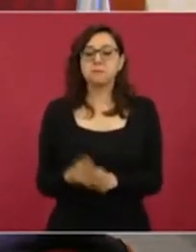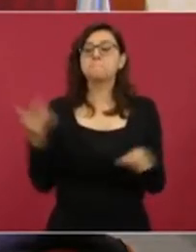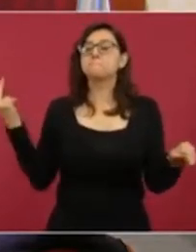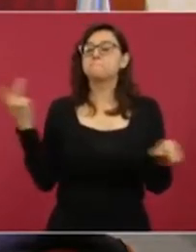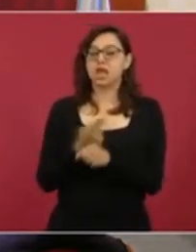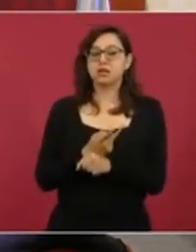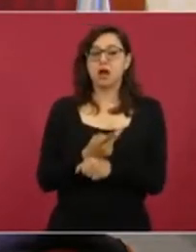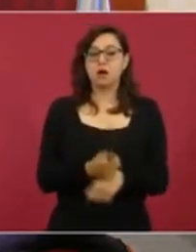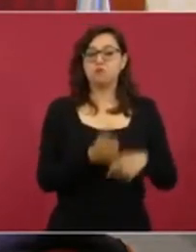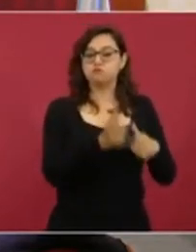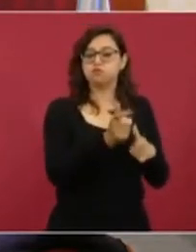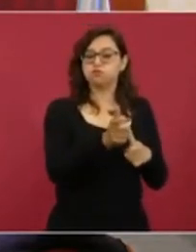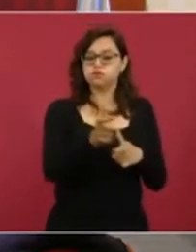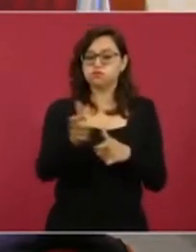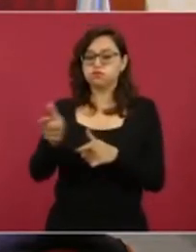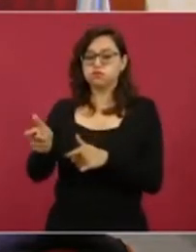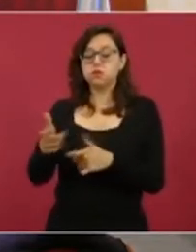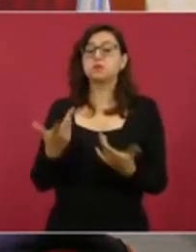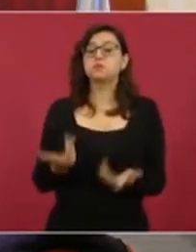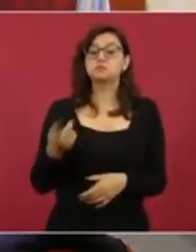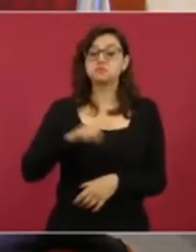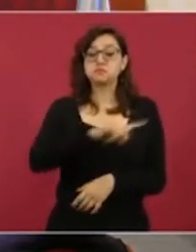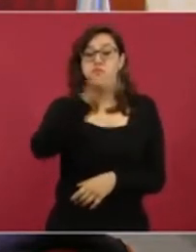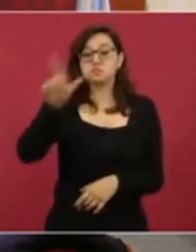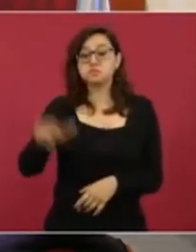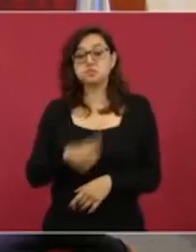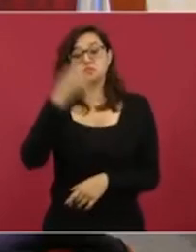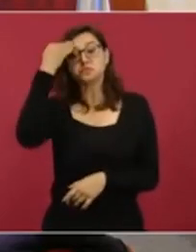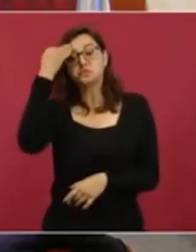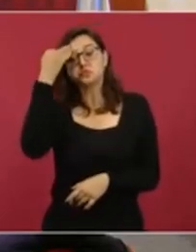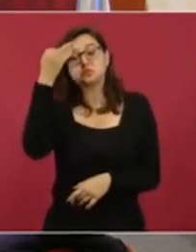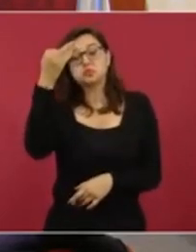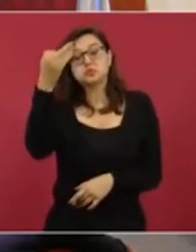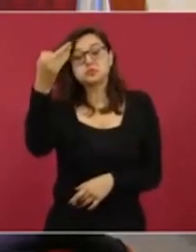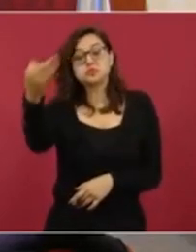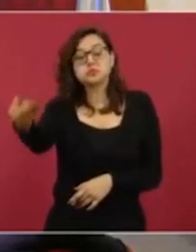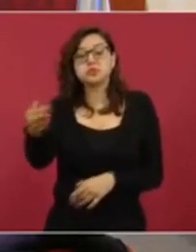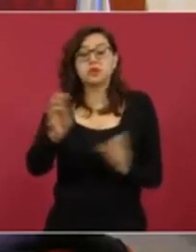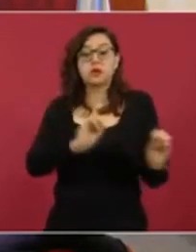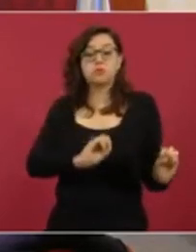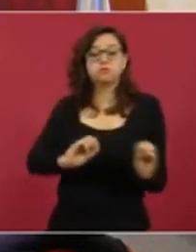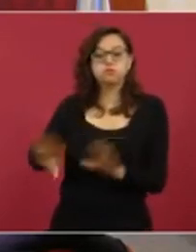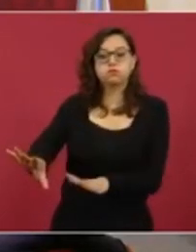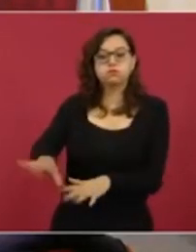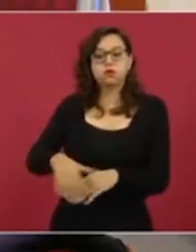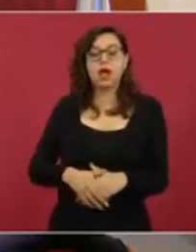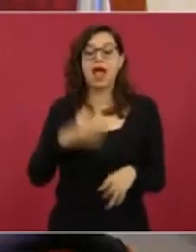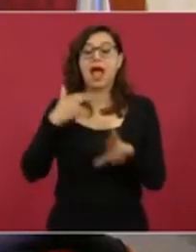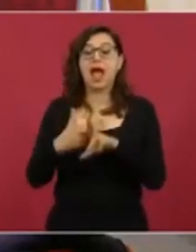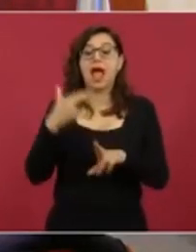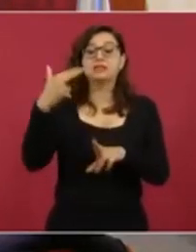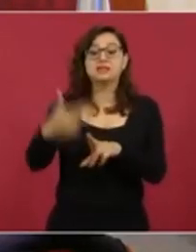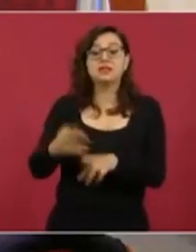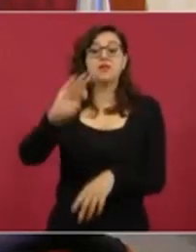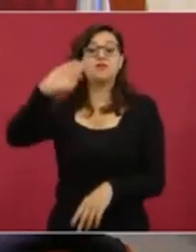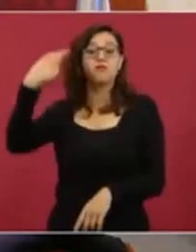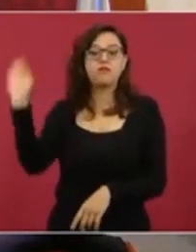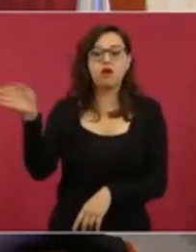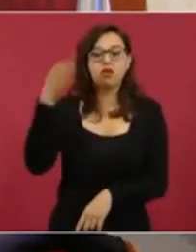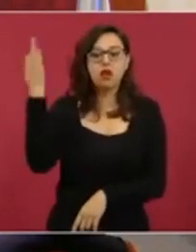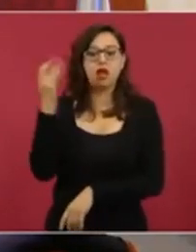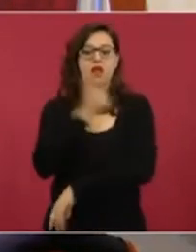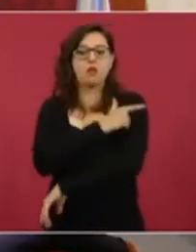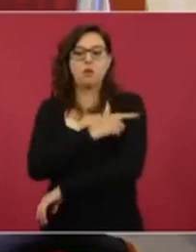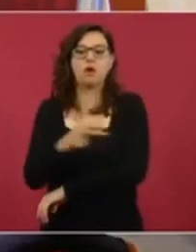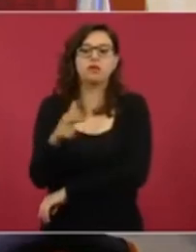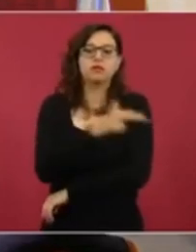la propia fiscalía, la Guardia Nacional, reforzada por la Secretaría de la Defensa Nacional, se trasladaron el mismo